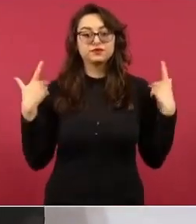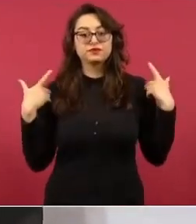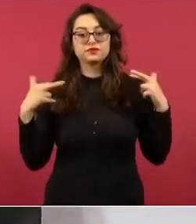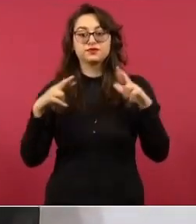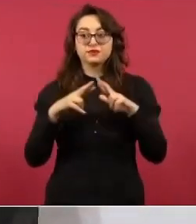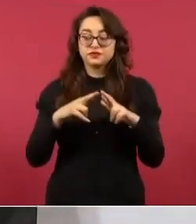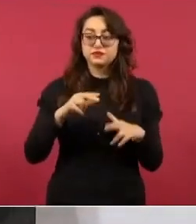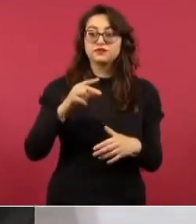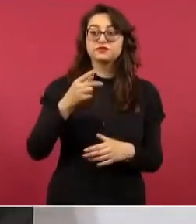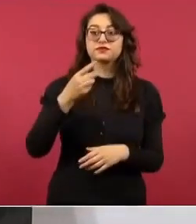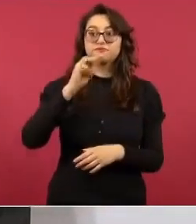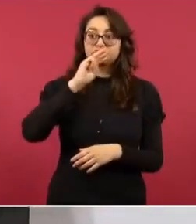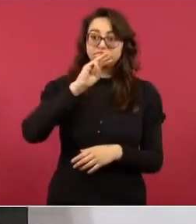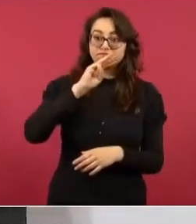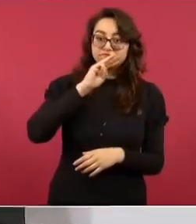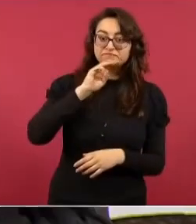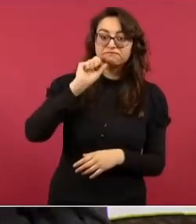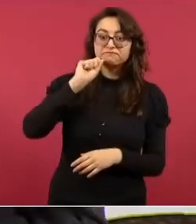mamás.